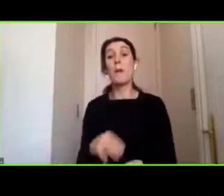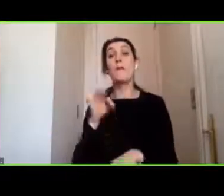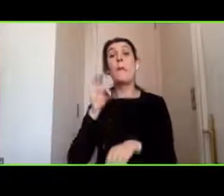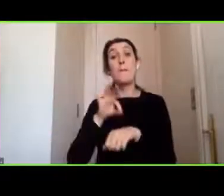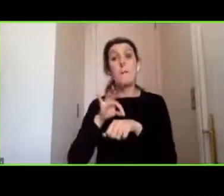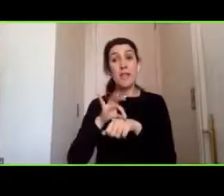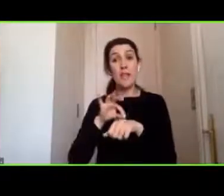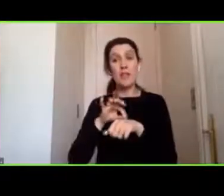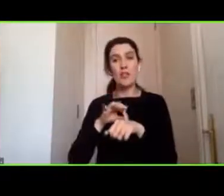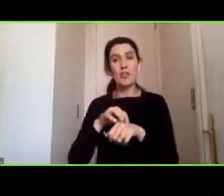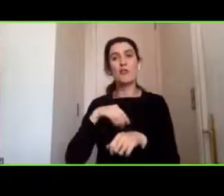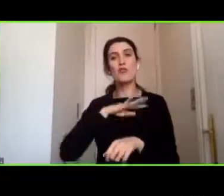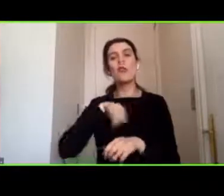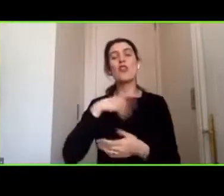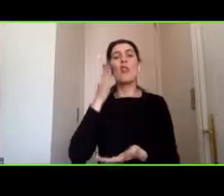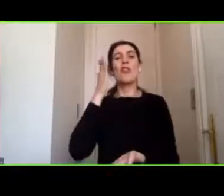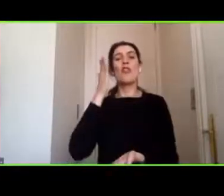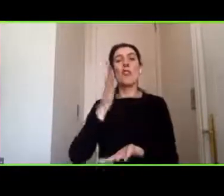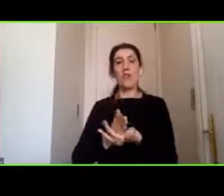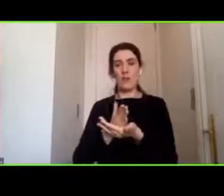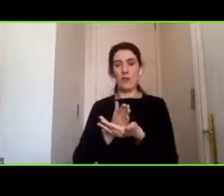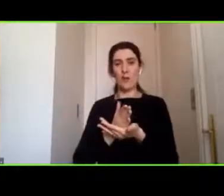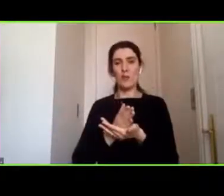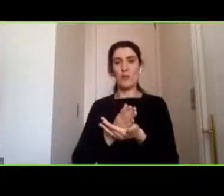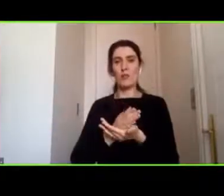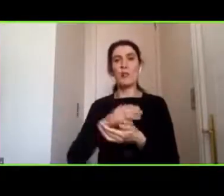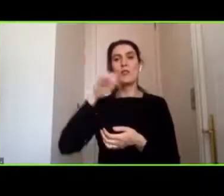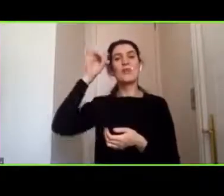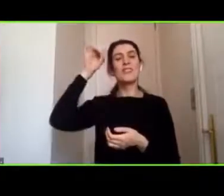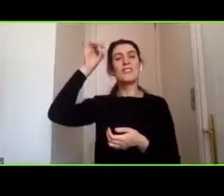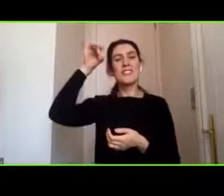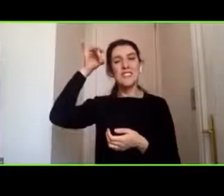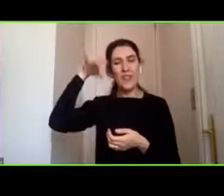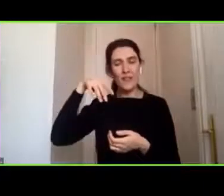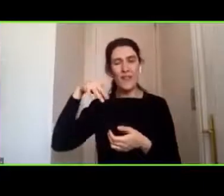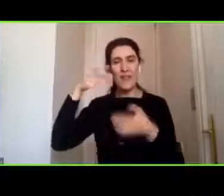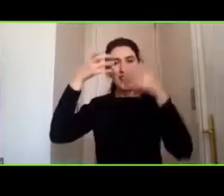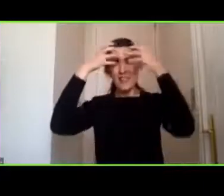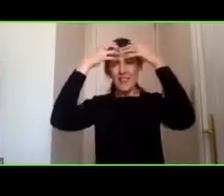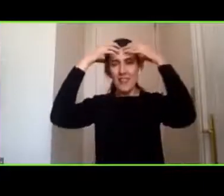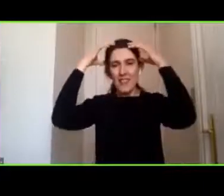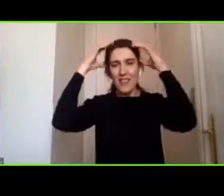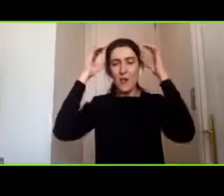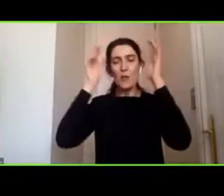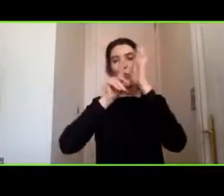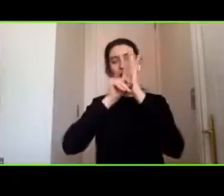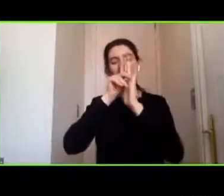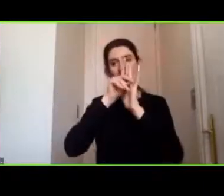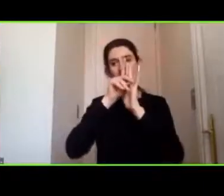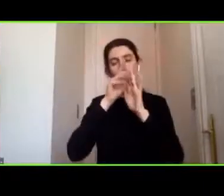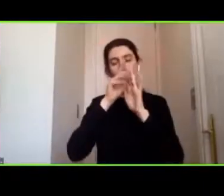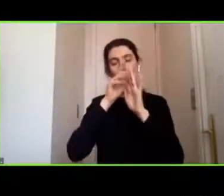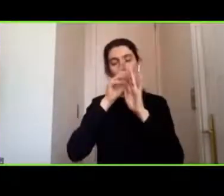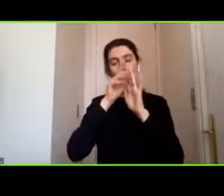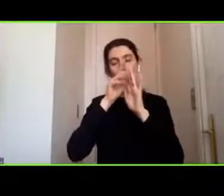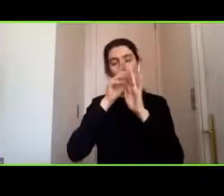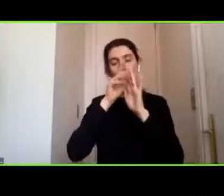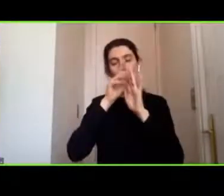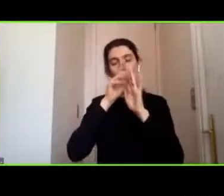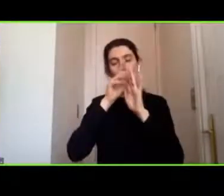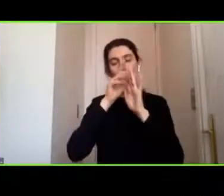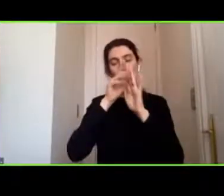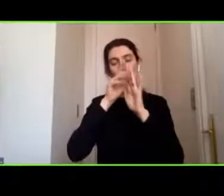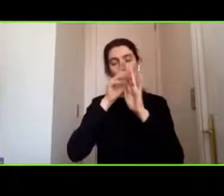de este neurodesarrollo el neurodesarrollo que tenía el niño antes y sus habilidades